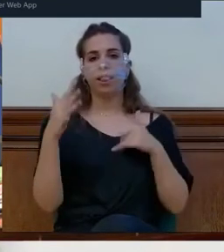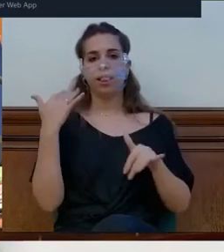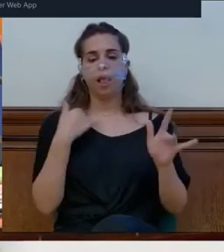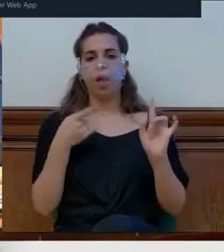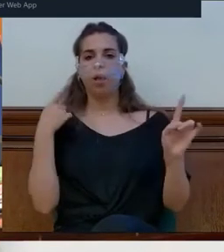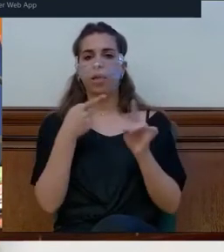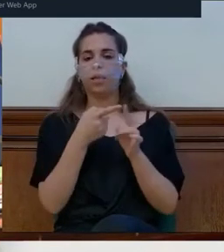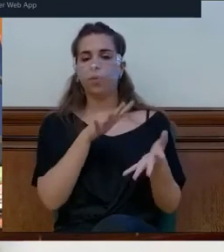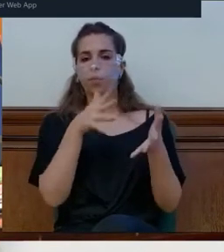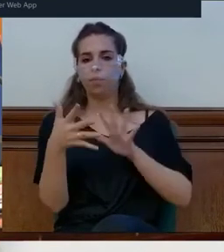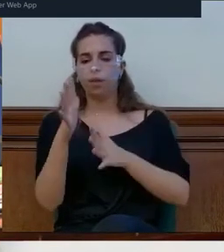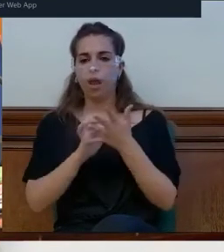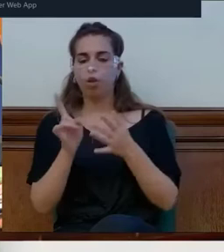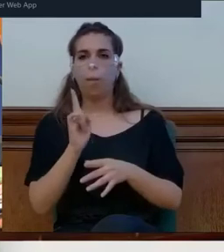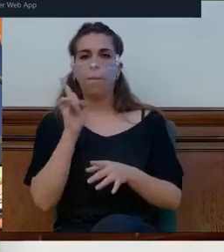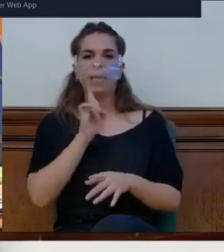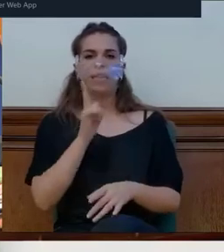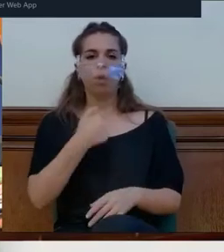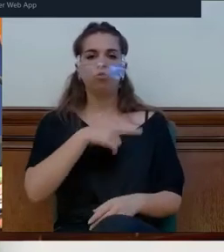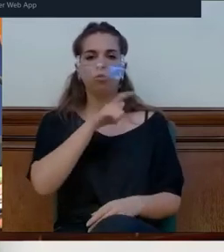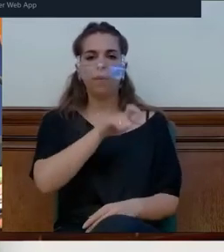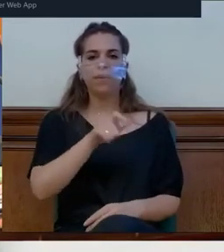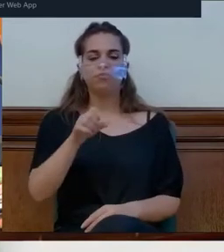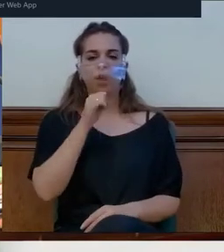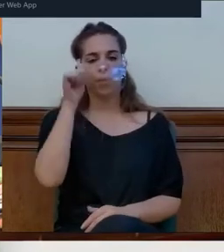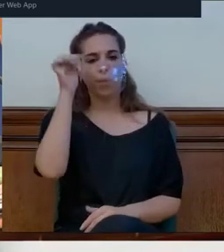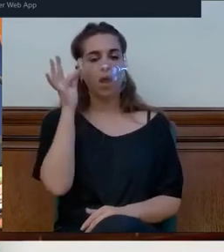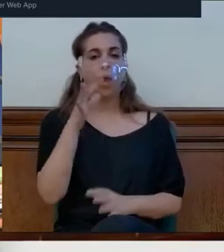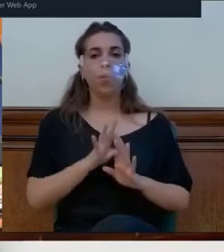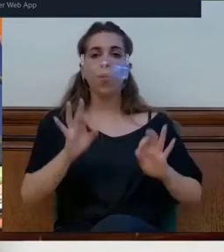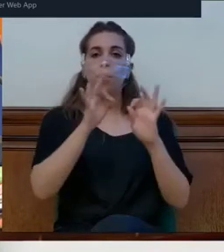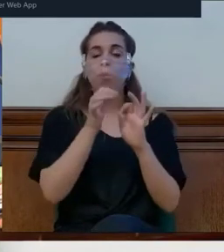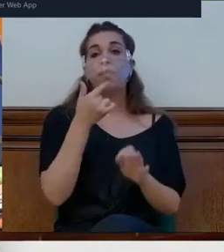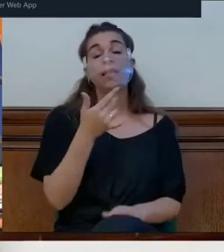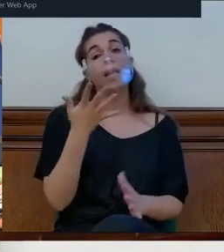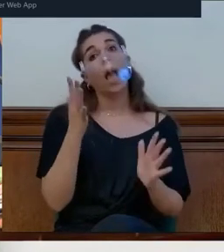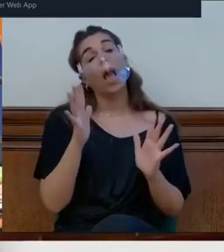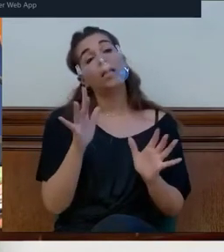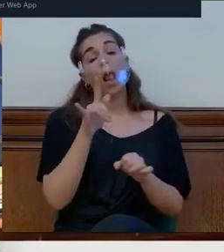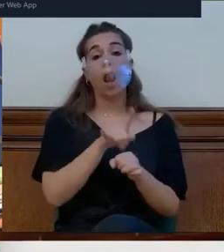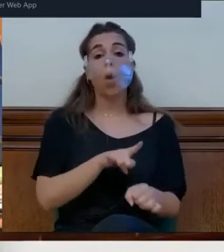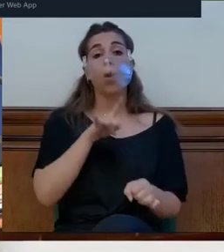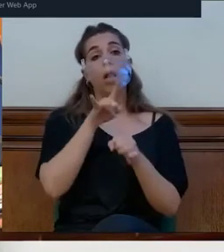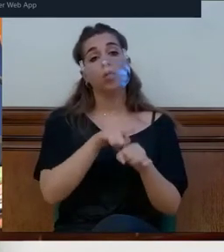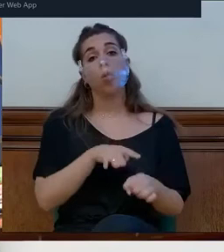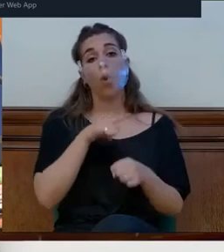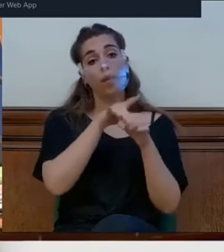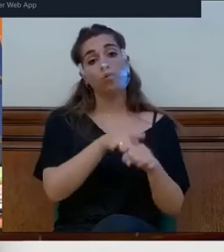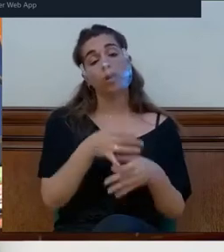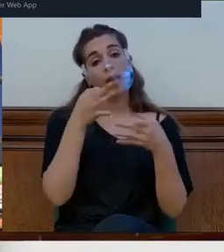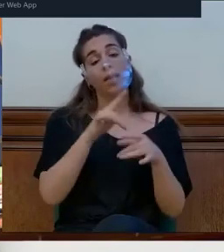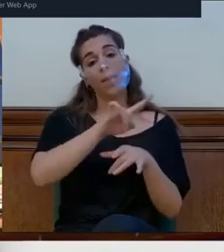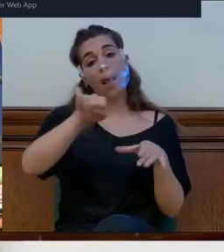mayores. Y Podemos diciendo que es que todos los lunes, todos los lunes les acompañaban en la plaza y que ahí